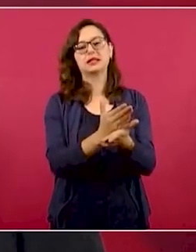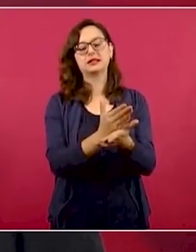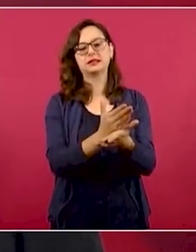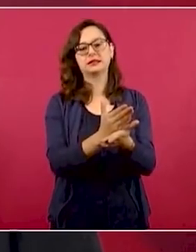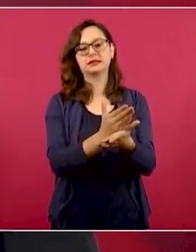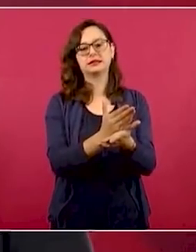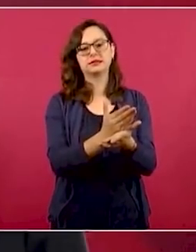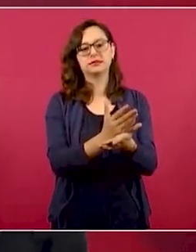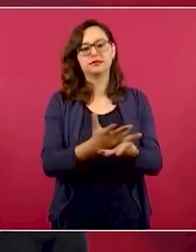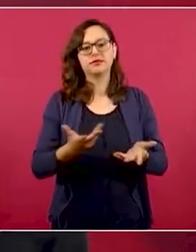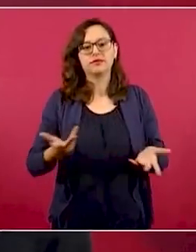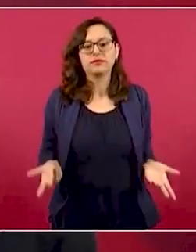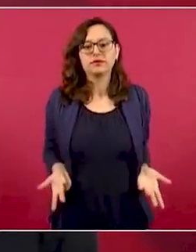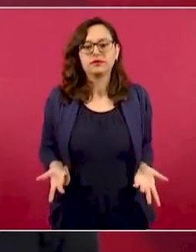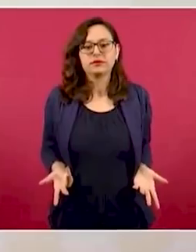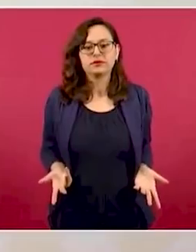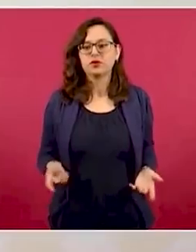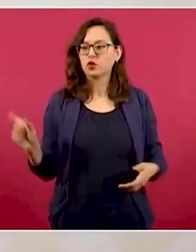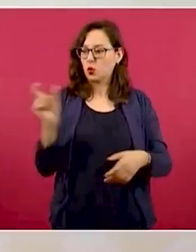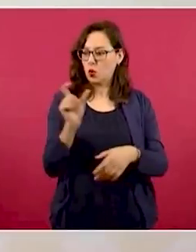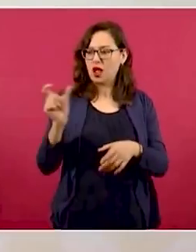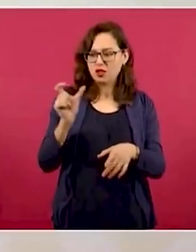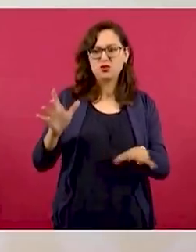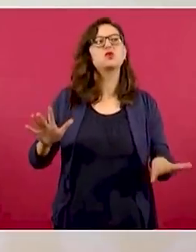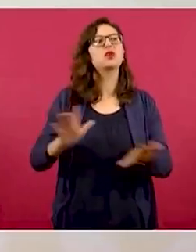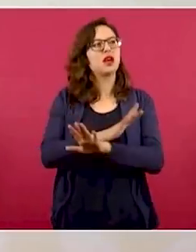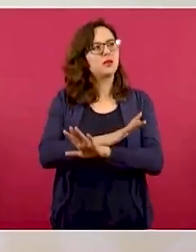si no, ¿cuándo van a haber cambios?